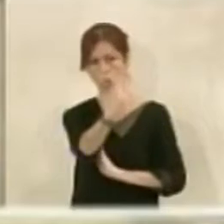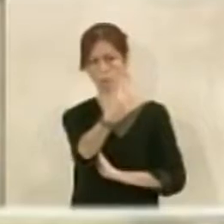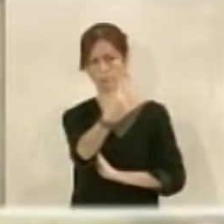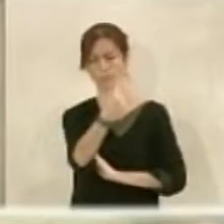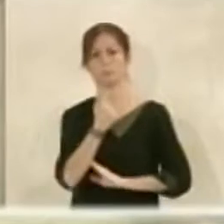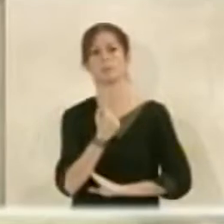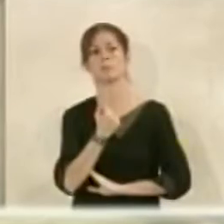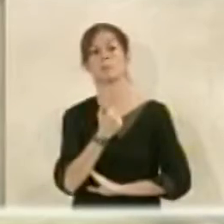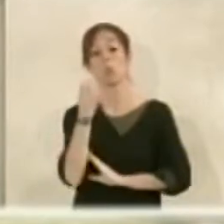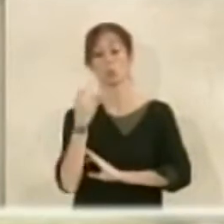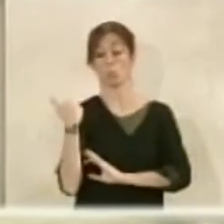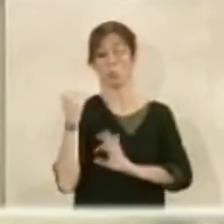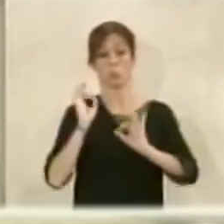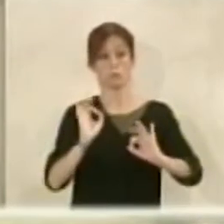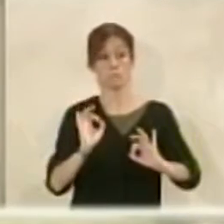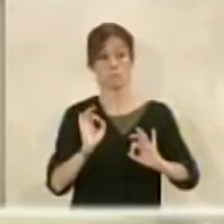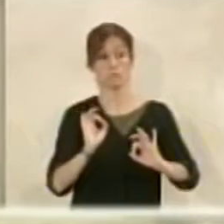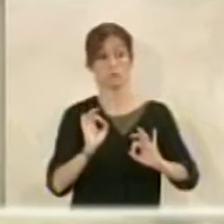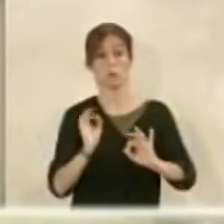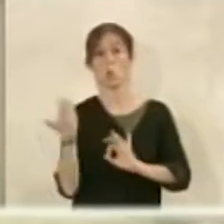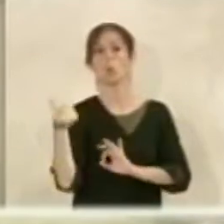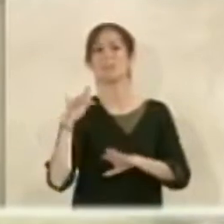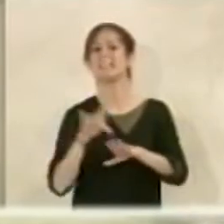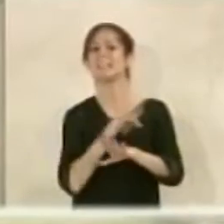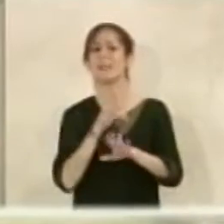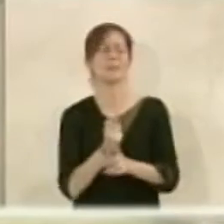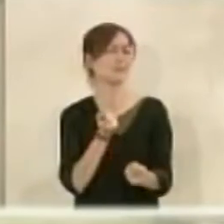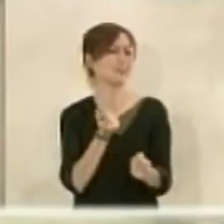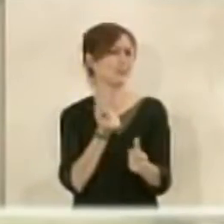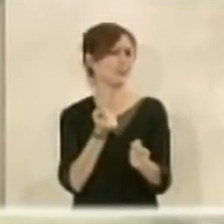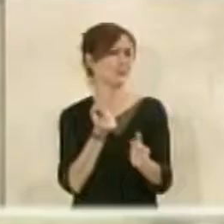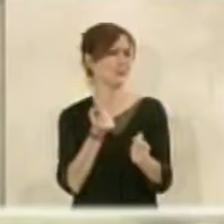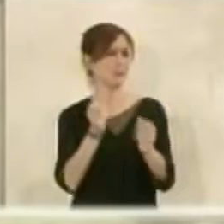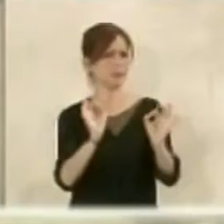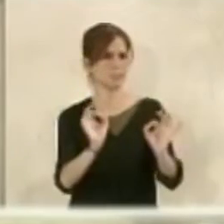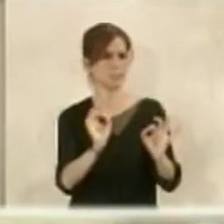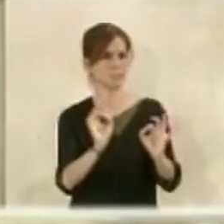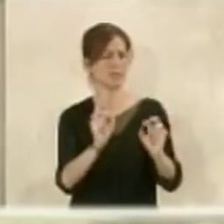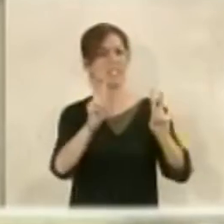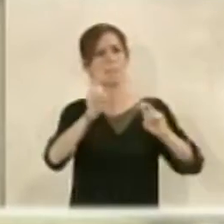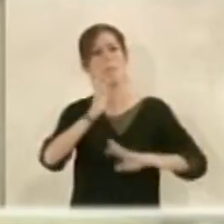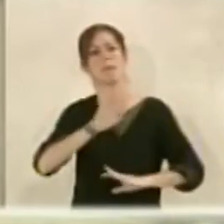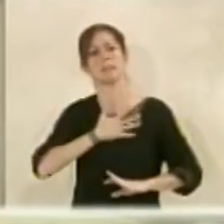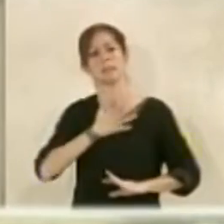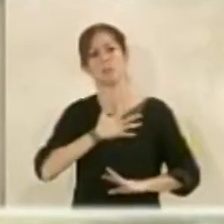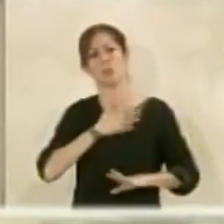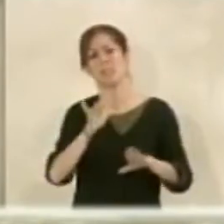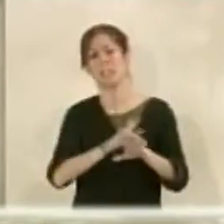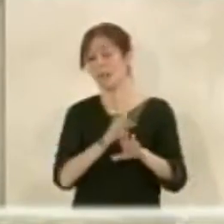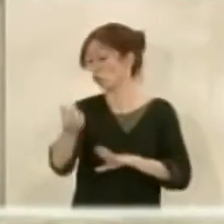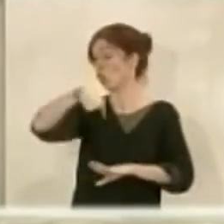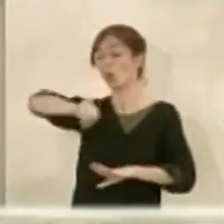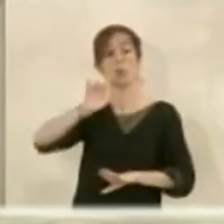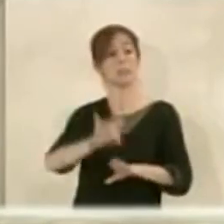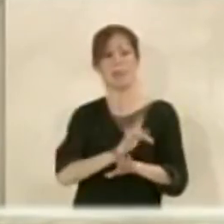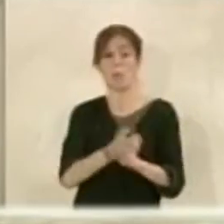poca sensibilidad que en su momento pues se tuvo con respecto al patrimonio por todos.